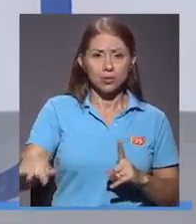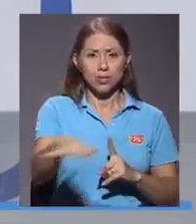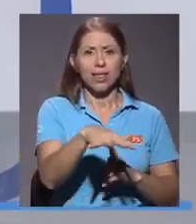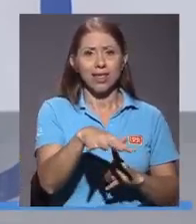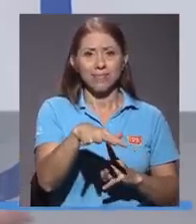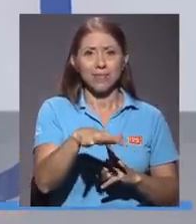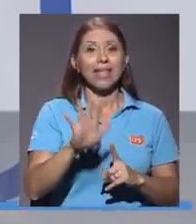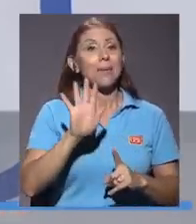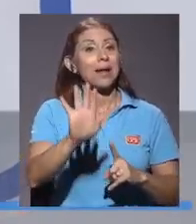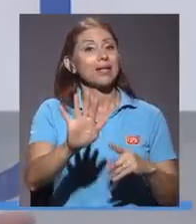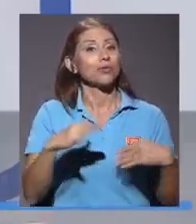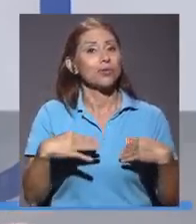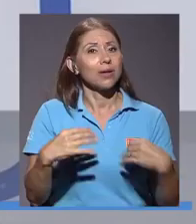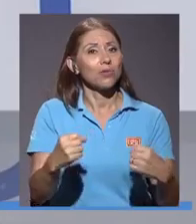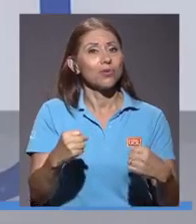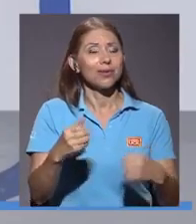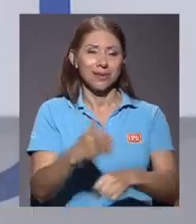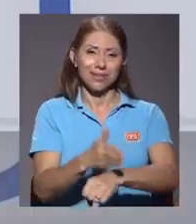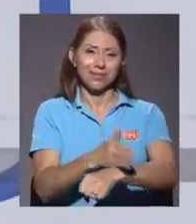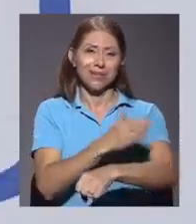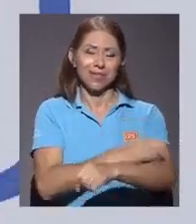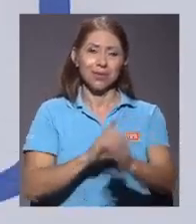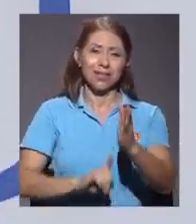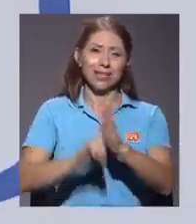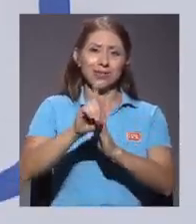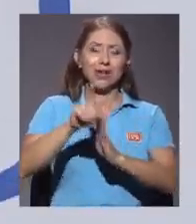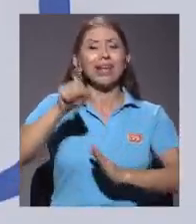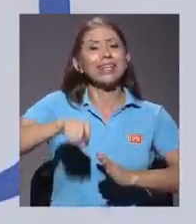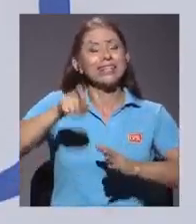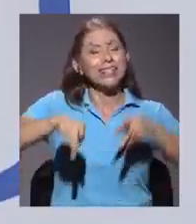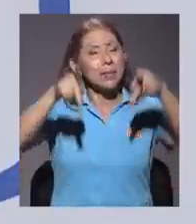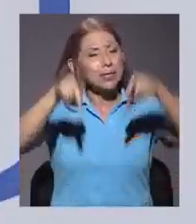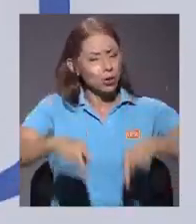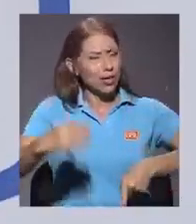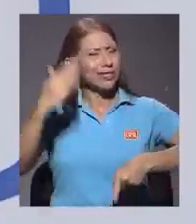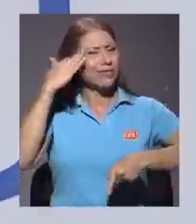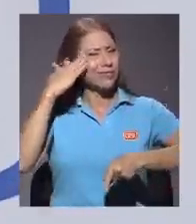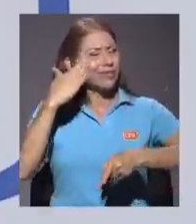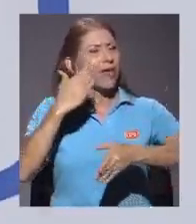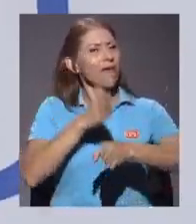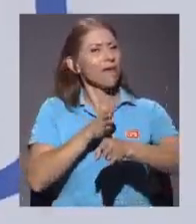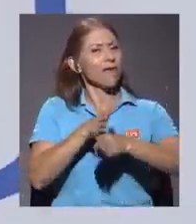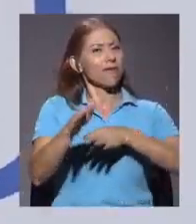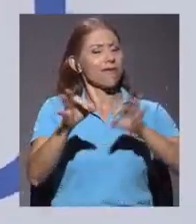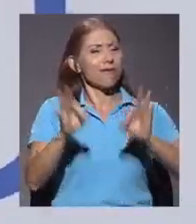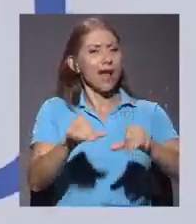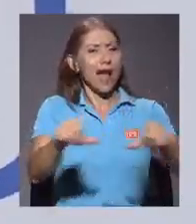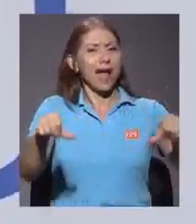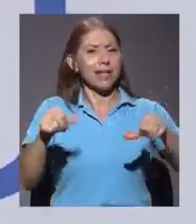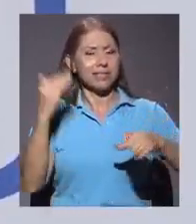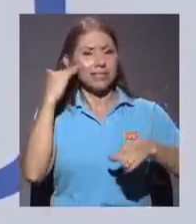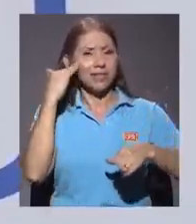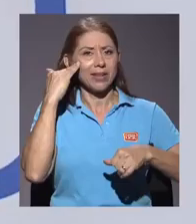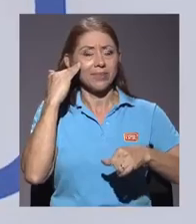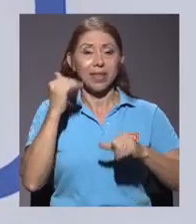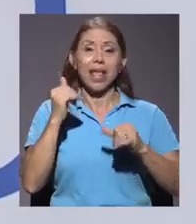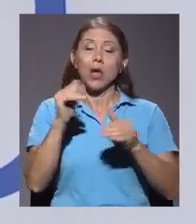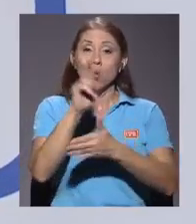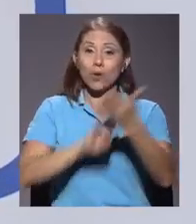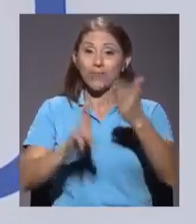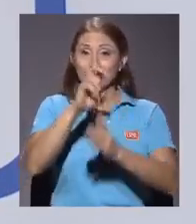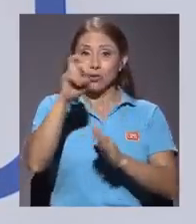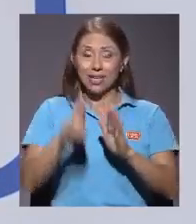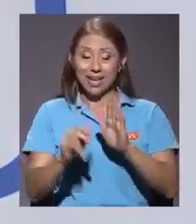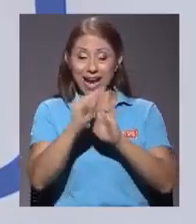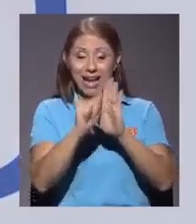su salud, crecimiento y desarrollo necesita de personas formadas en todas las áreas del saber. La Universidad de Costa Rica en el artículo 1 de su estatuto